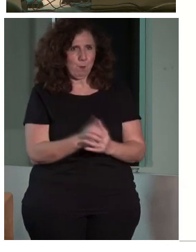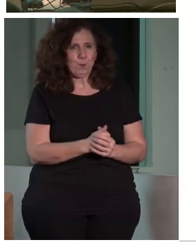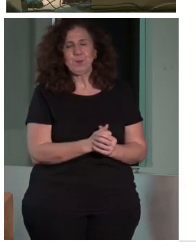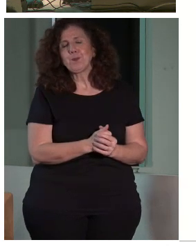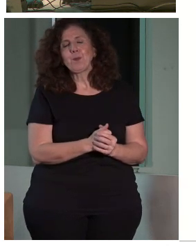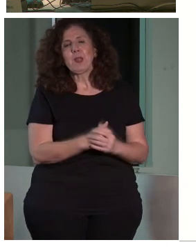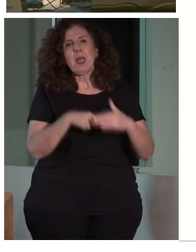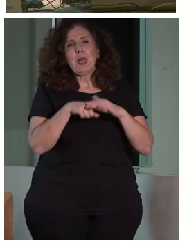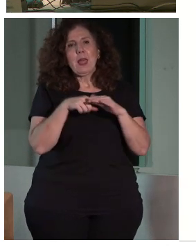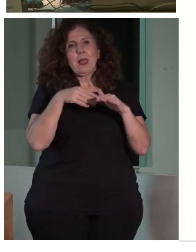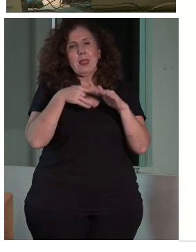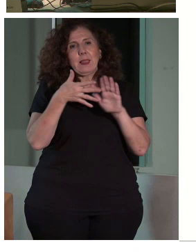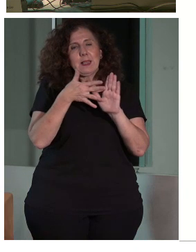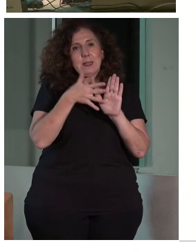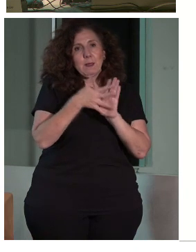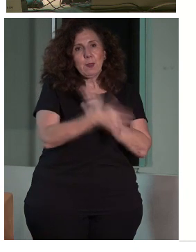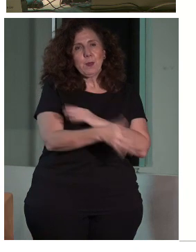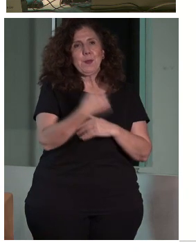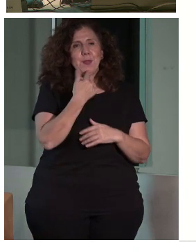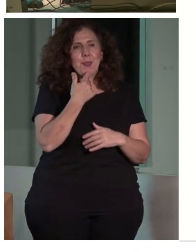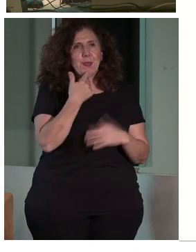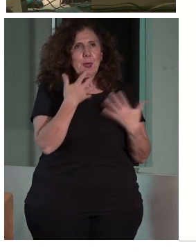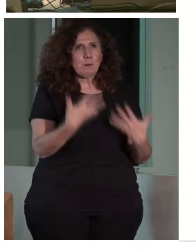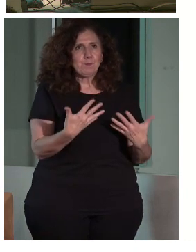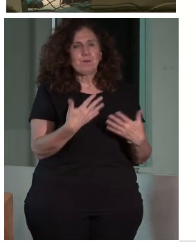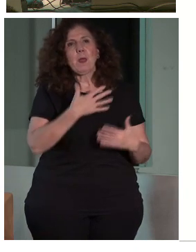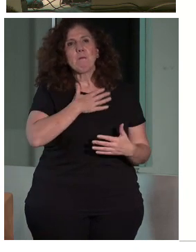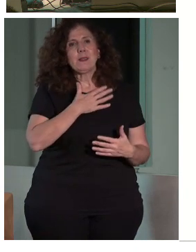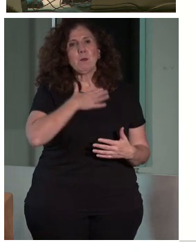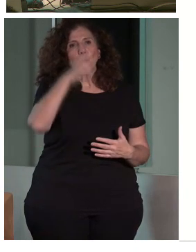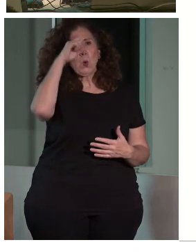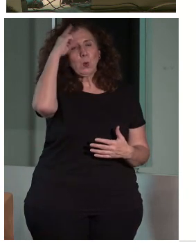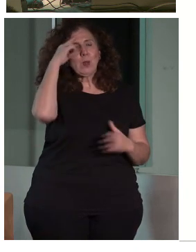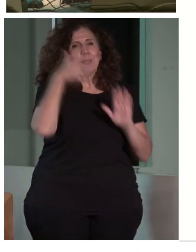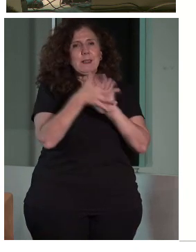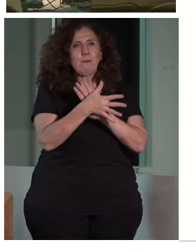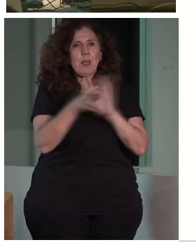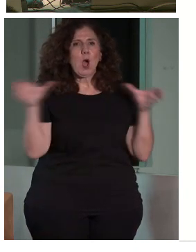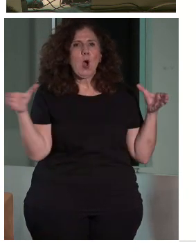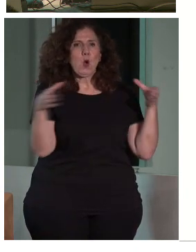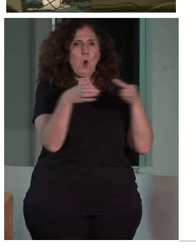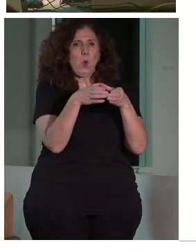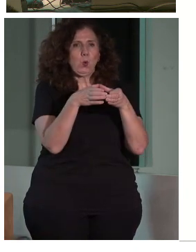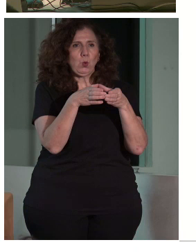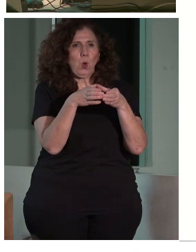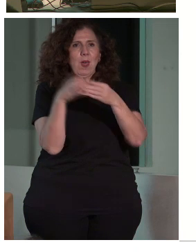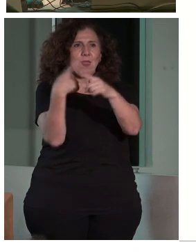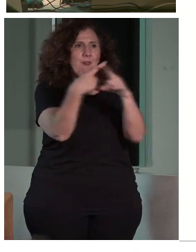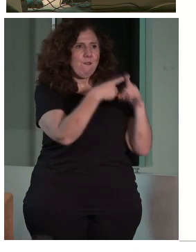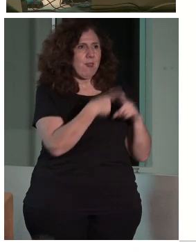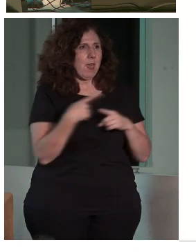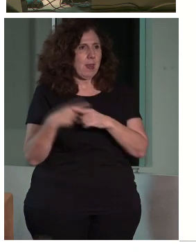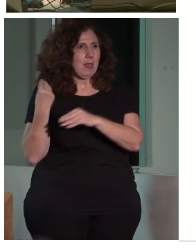esa definición se decía que el patrimonio cultural es el conjunto de bienes heredados del pasado, de eso estamos todos de acuerdo,